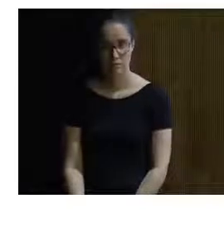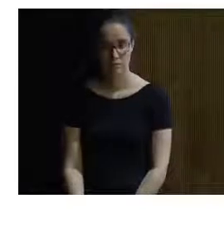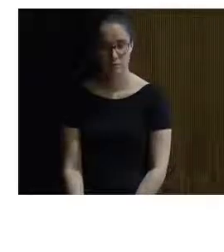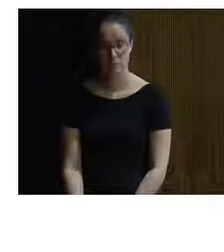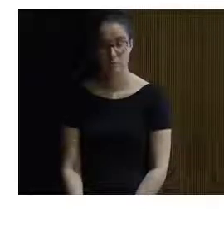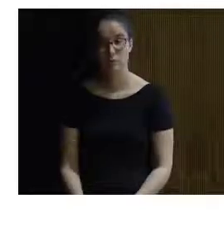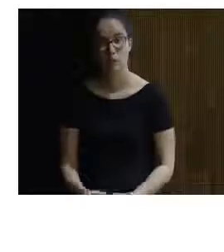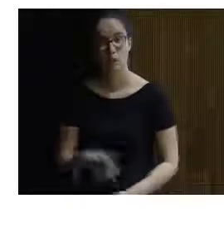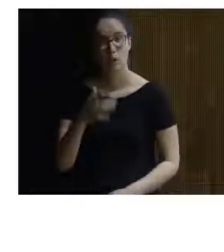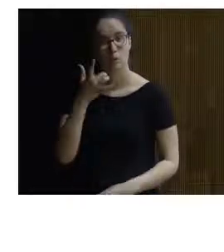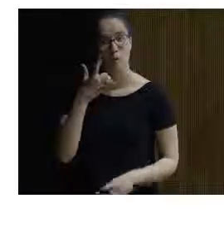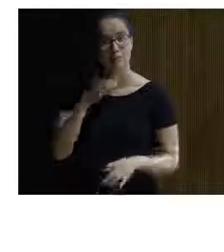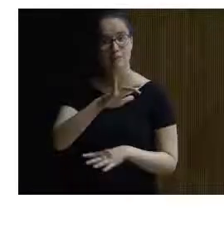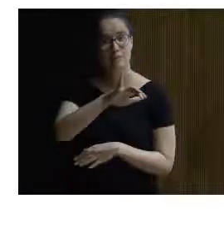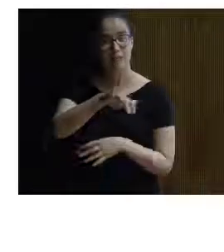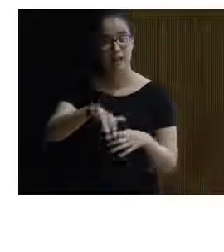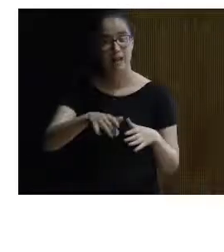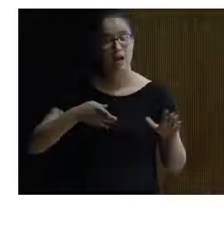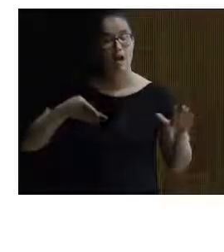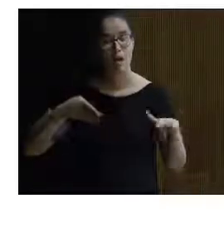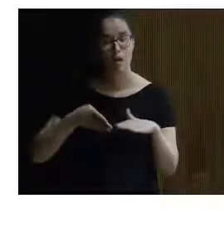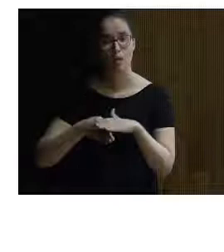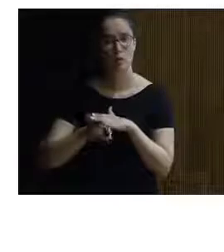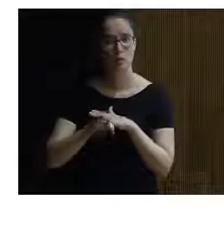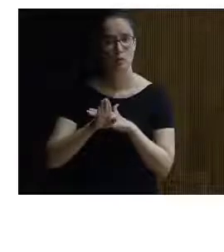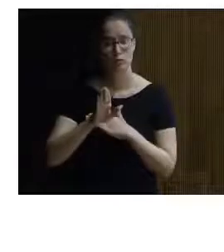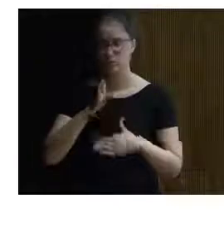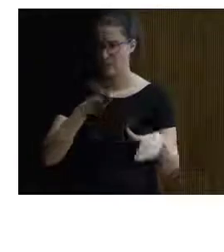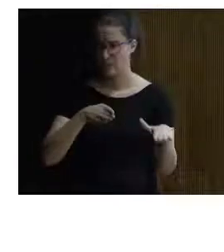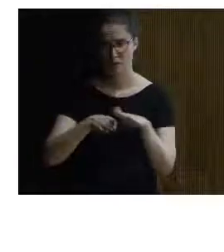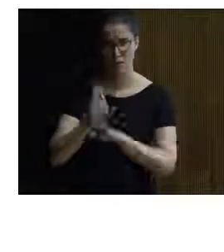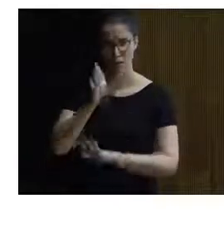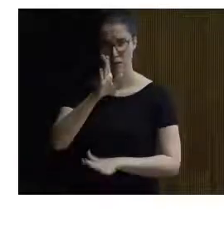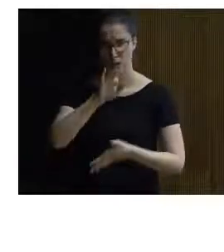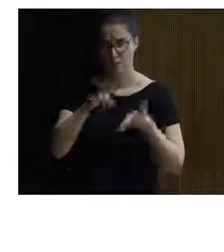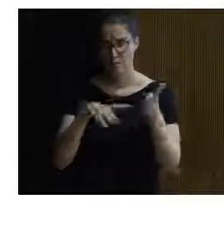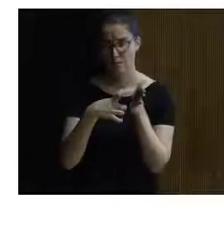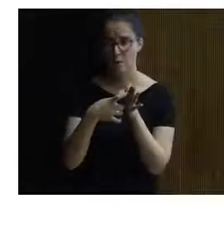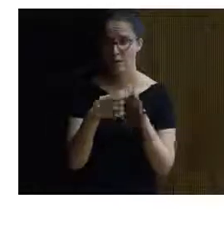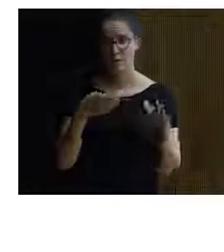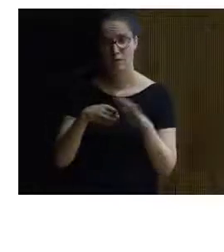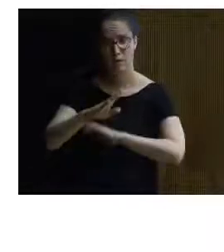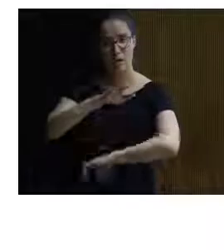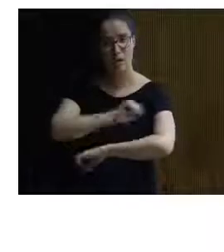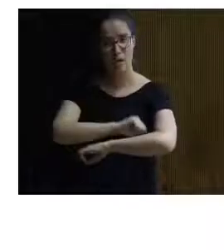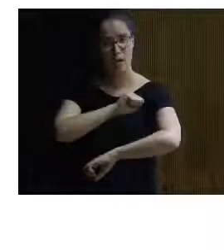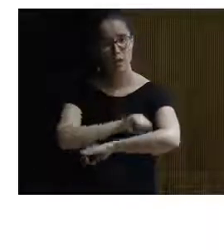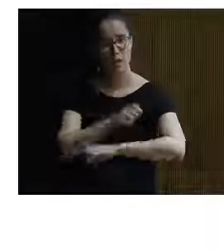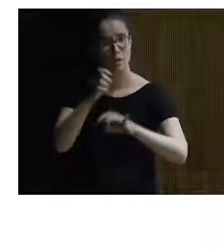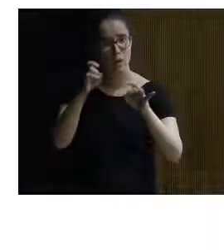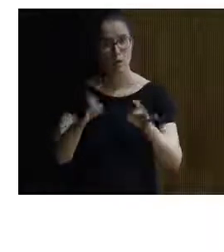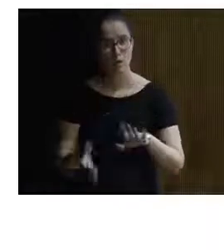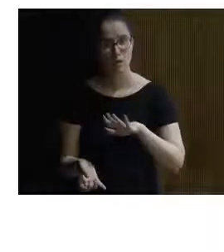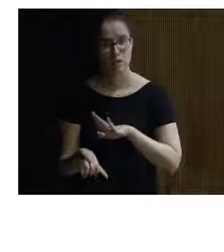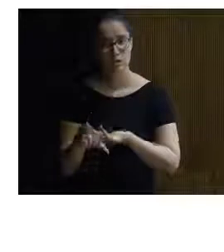Como veis desde el entorno desde el acceso es completamente accesible la entrada en recepción es igual se han